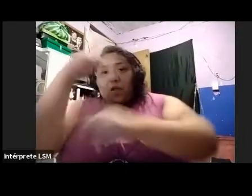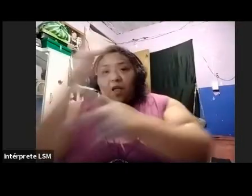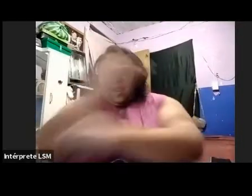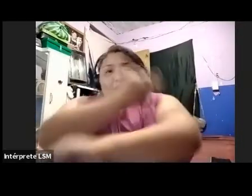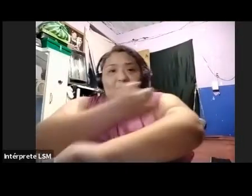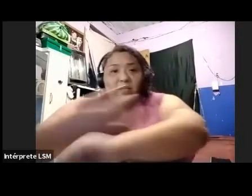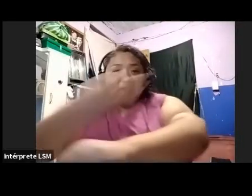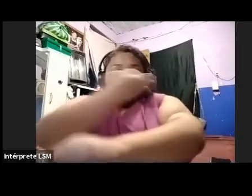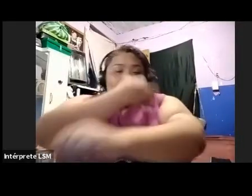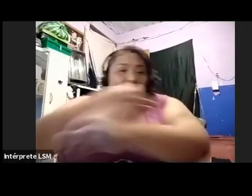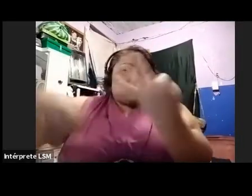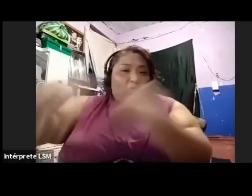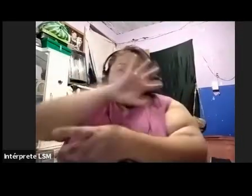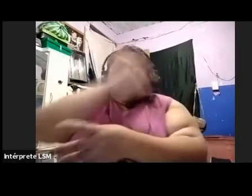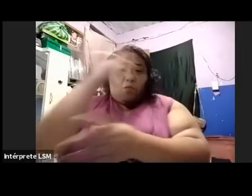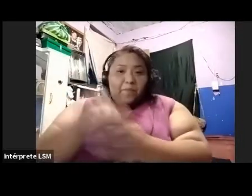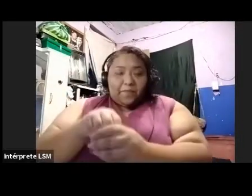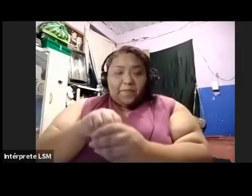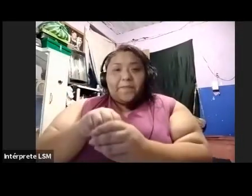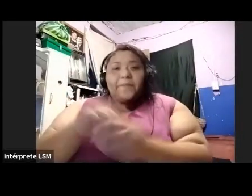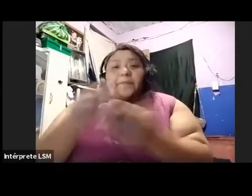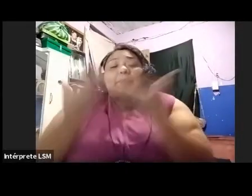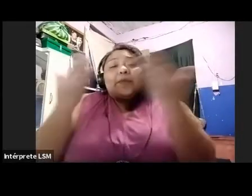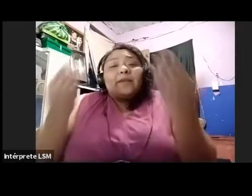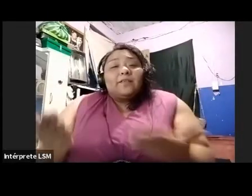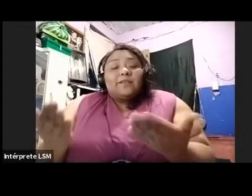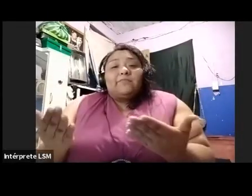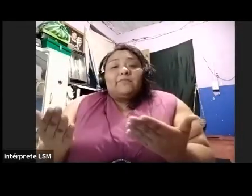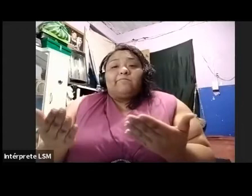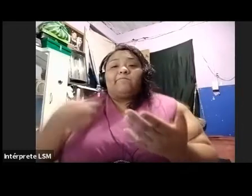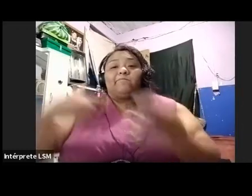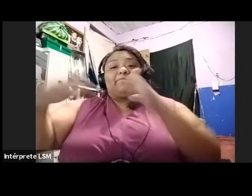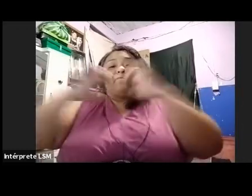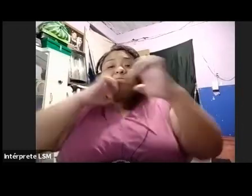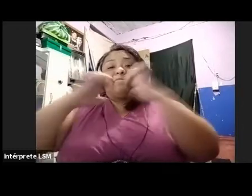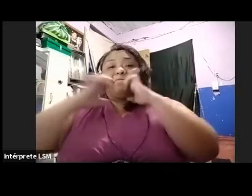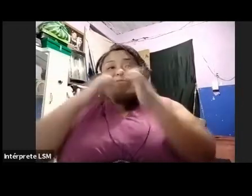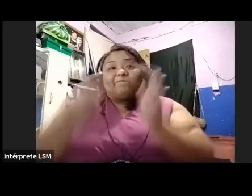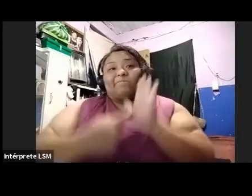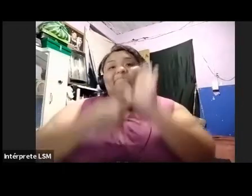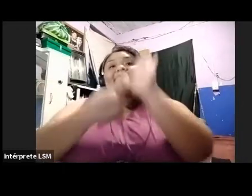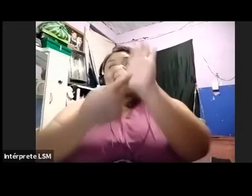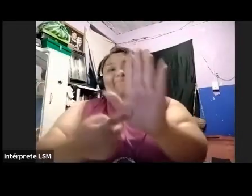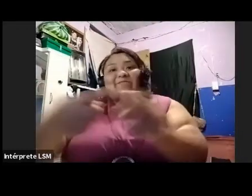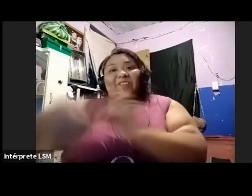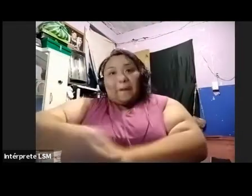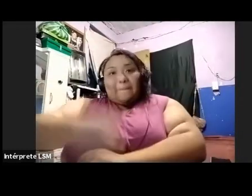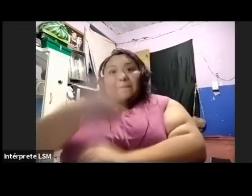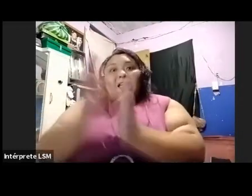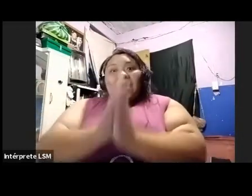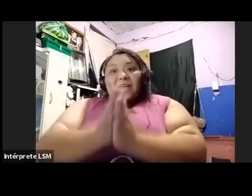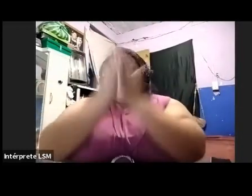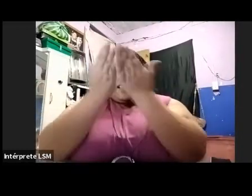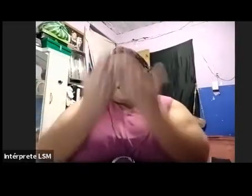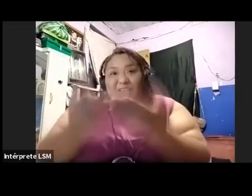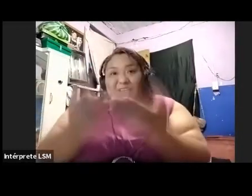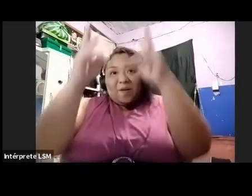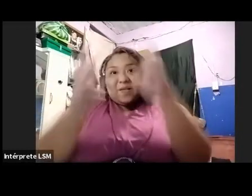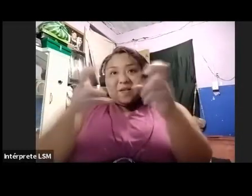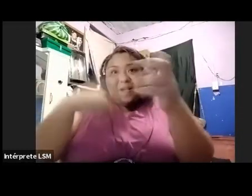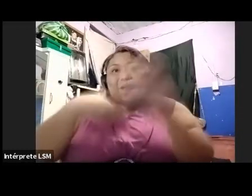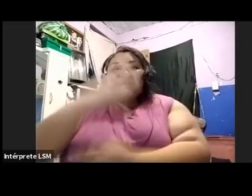general. Actualmente, y con motivo de esta entrevista, da a conocer su primer libro titulado Desde mis luces y mis sombras.